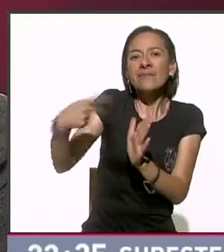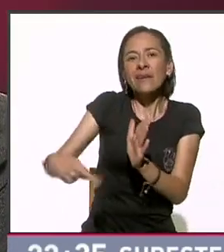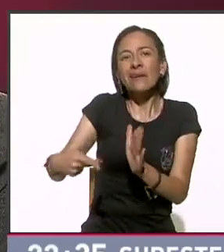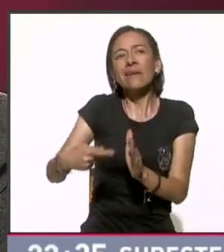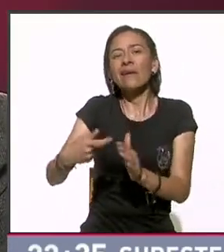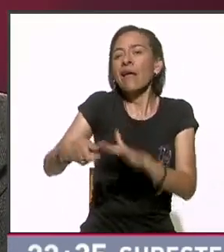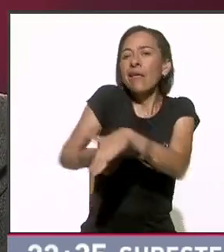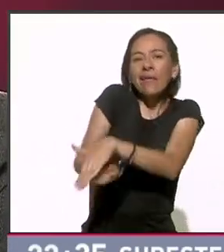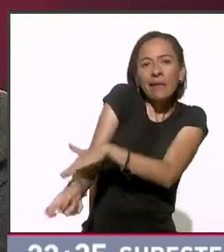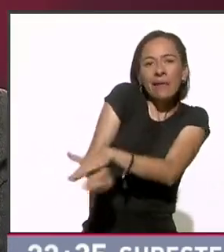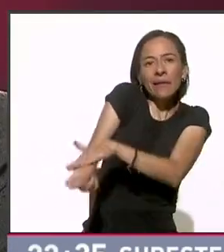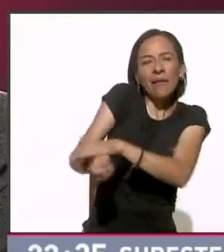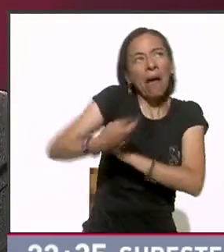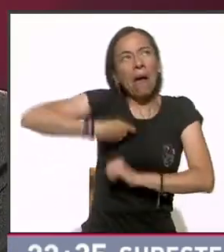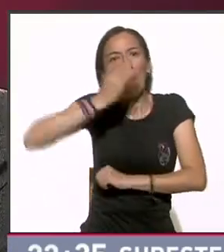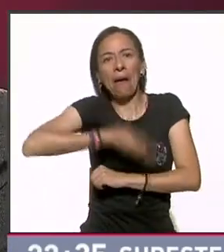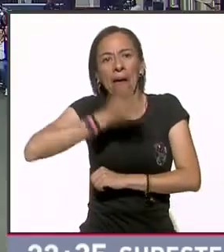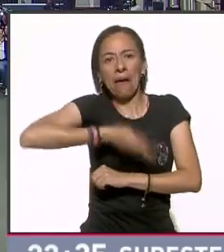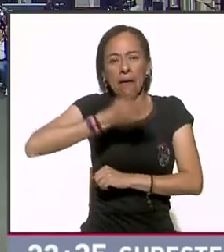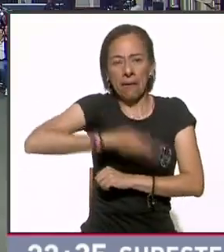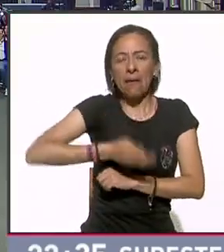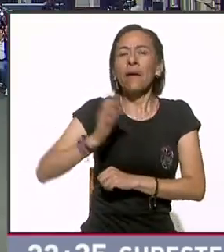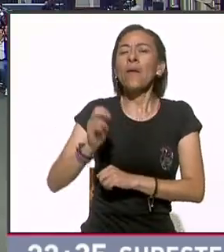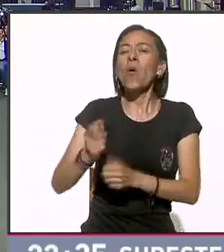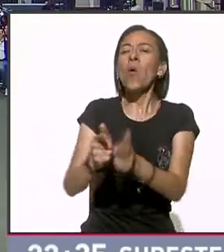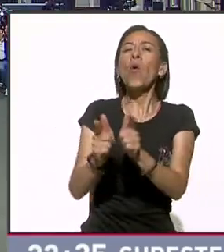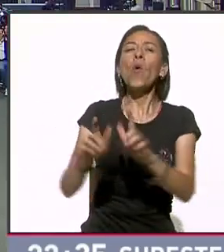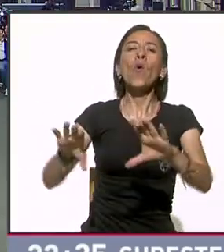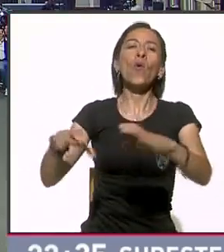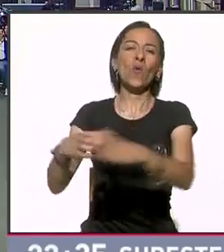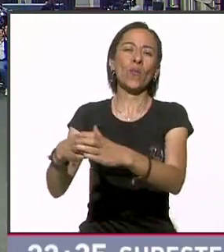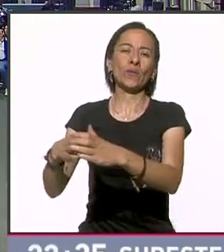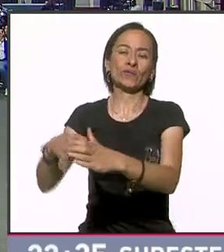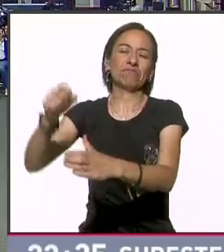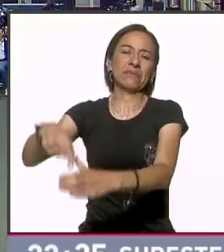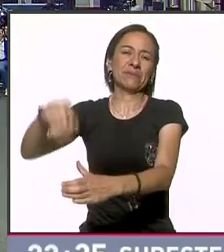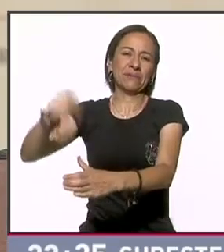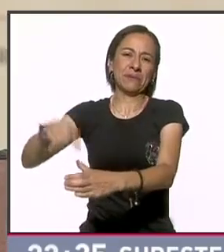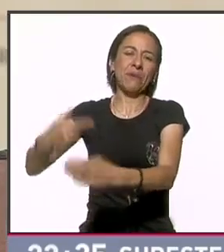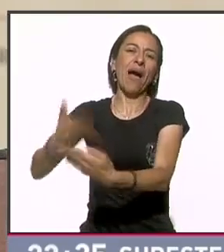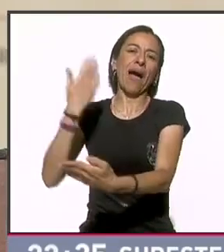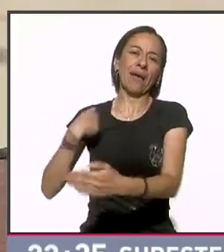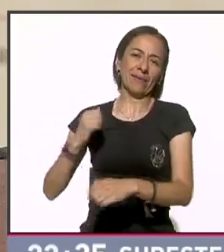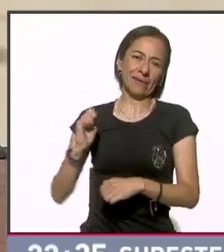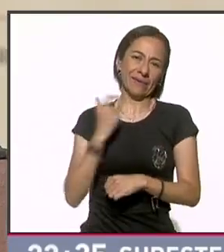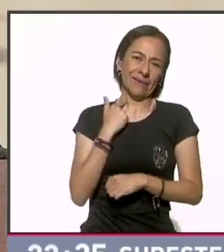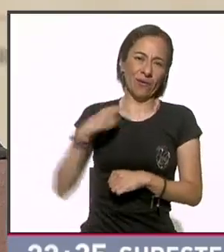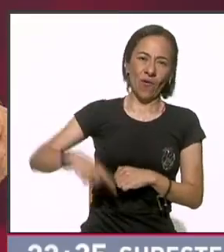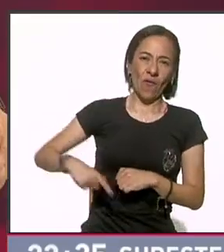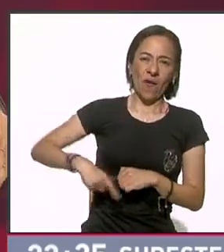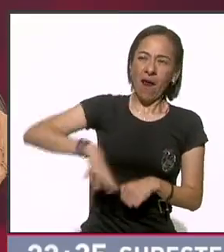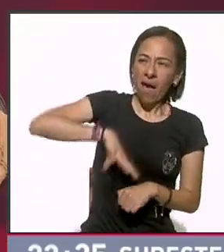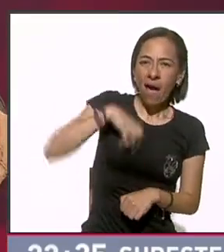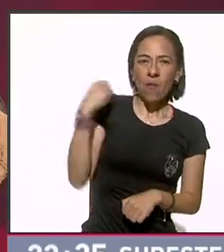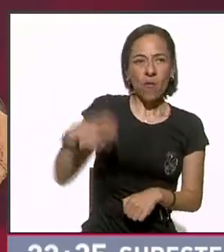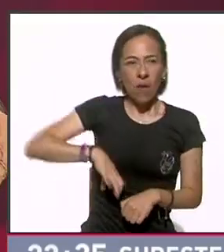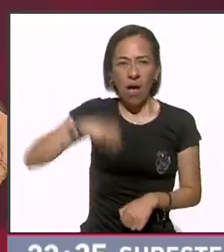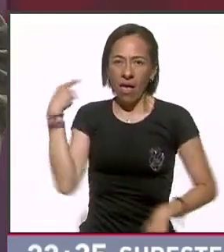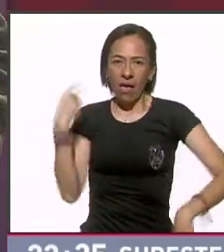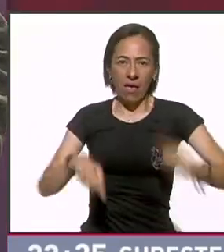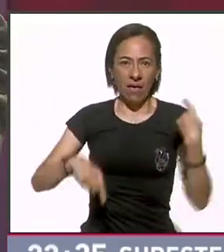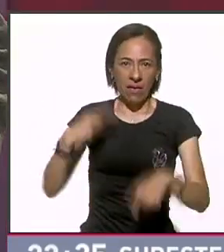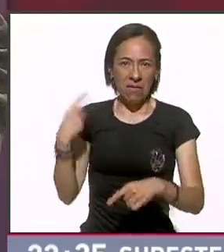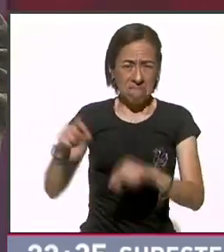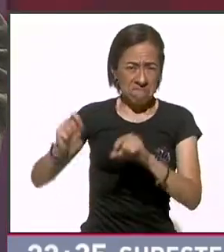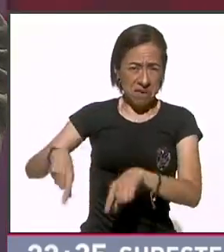y a los grupos de intereses creados, al bloque conservador. Entonces, no vamos